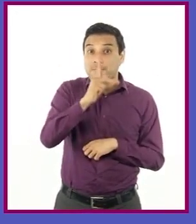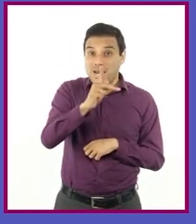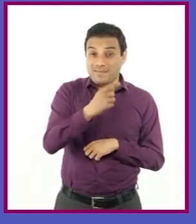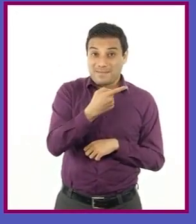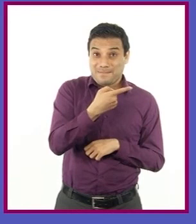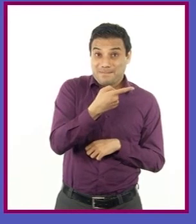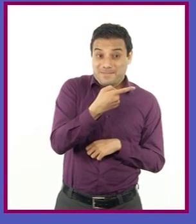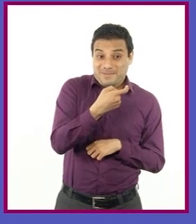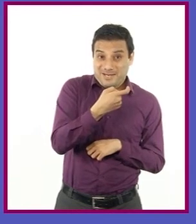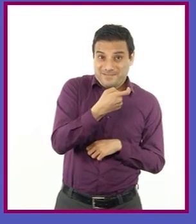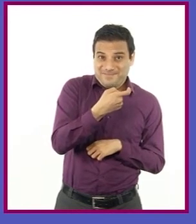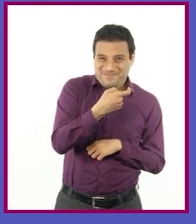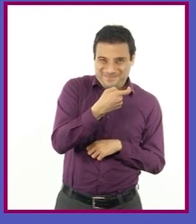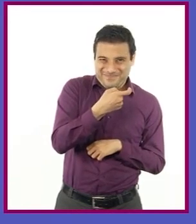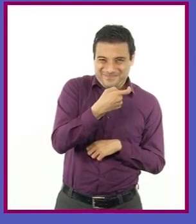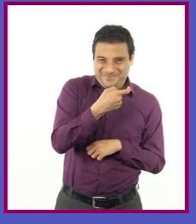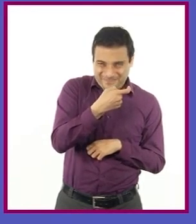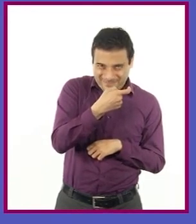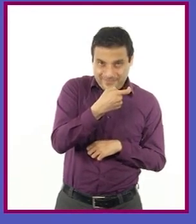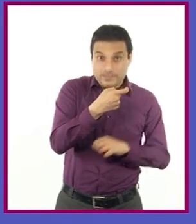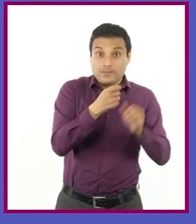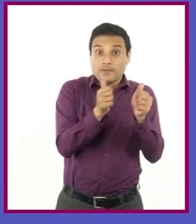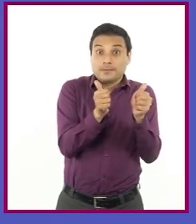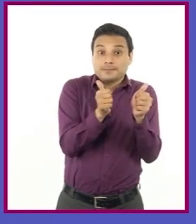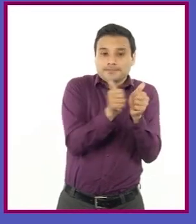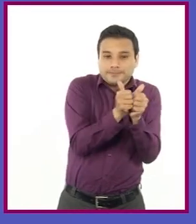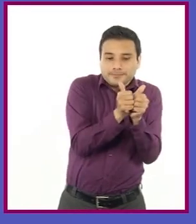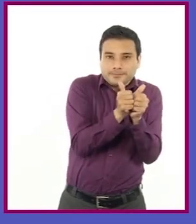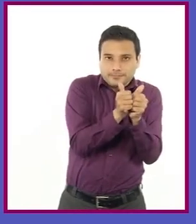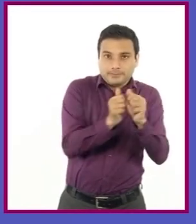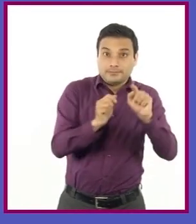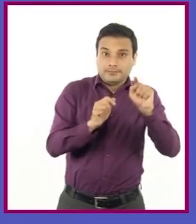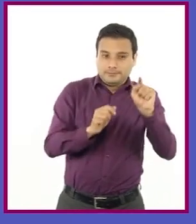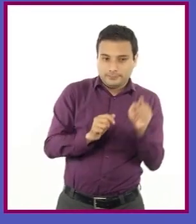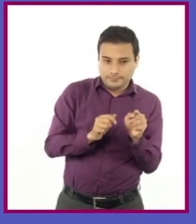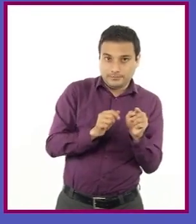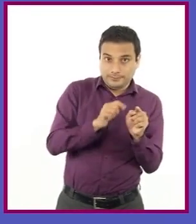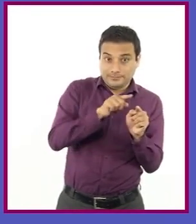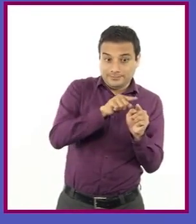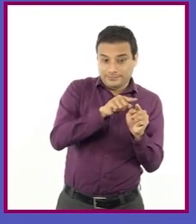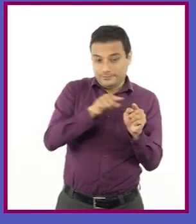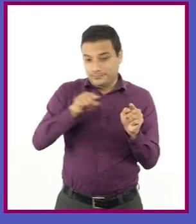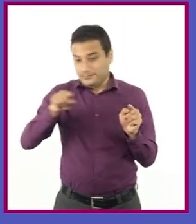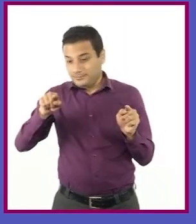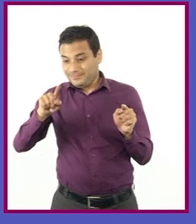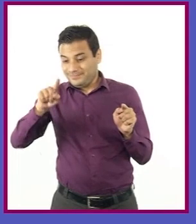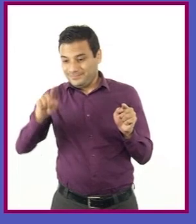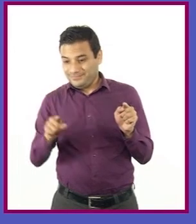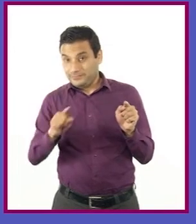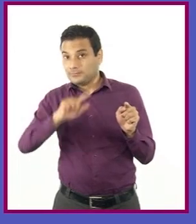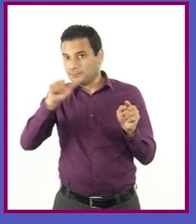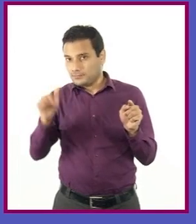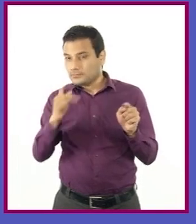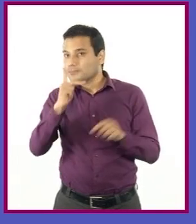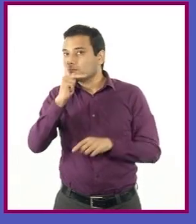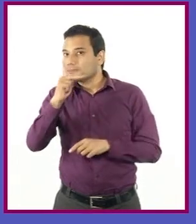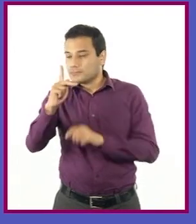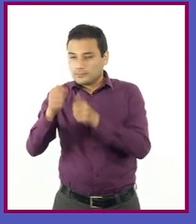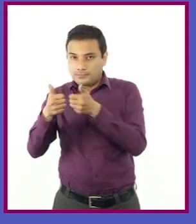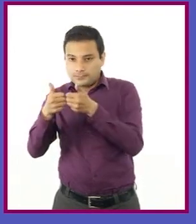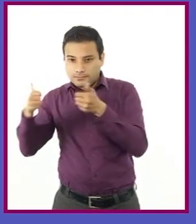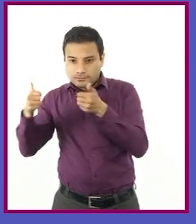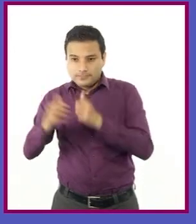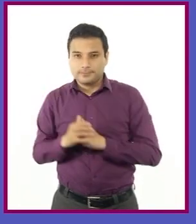enmarcan y separados por un espacio de las palabras que los preceden o los siguen. En este caso